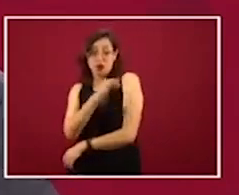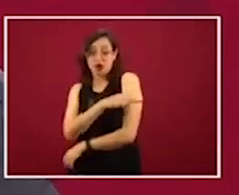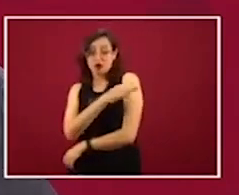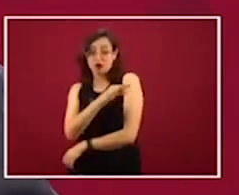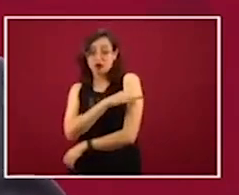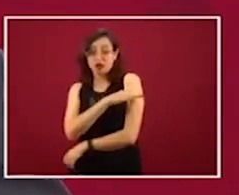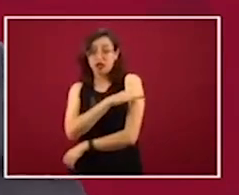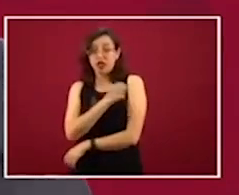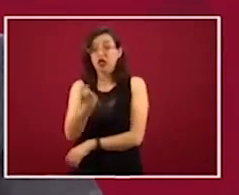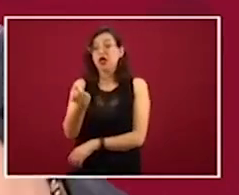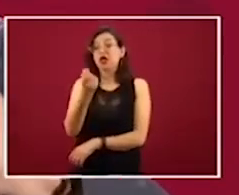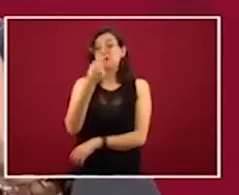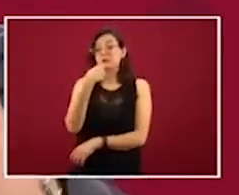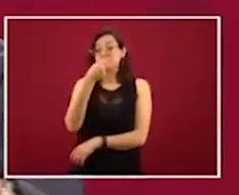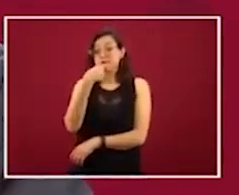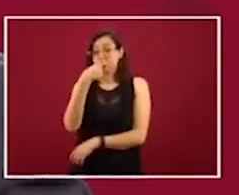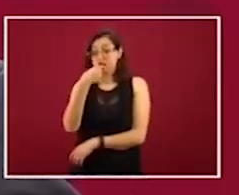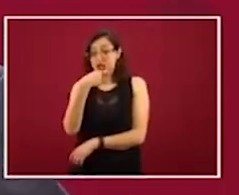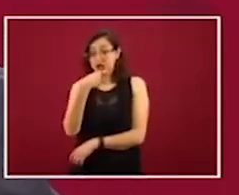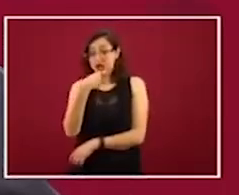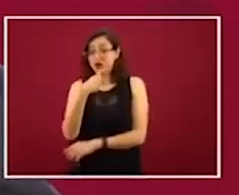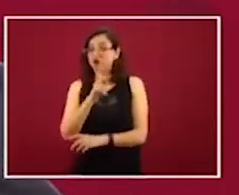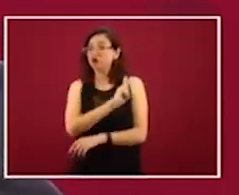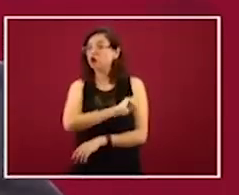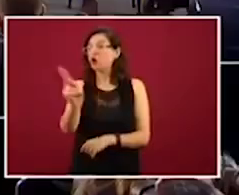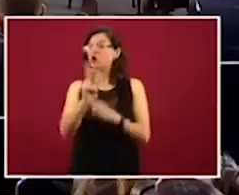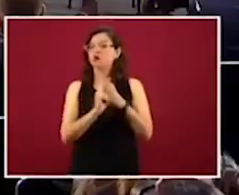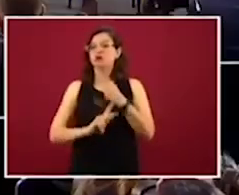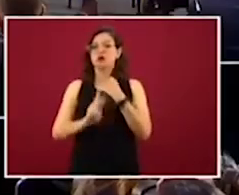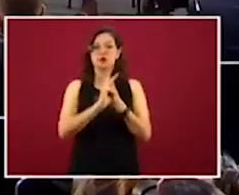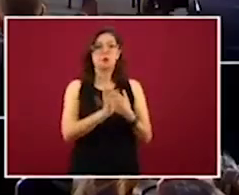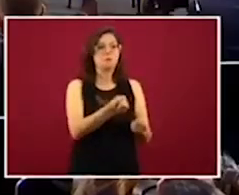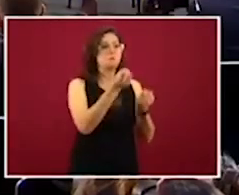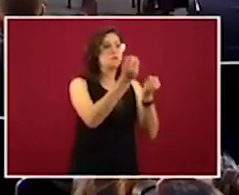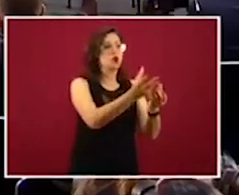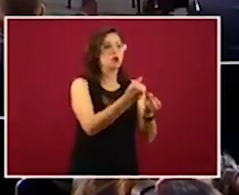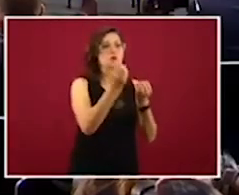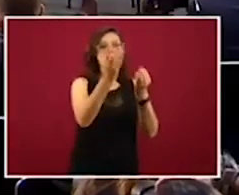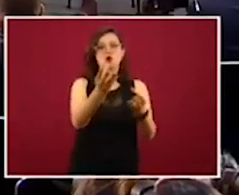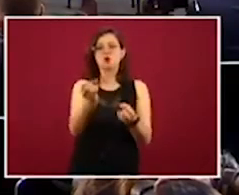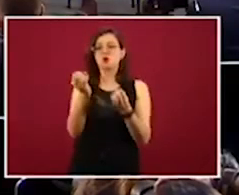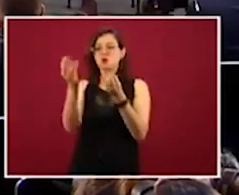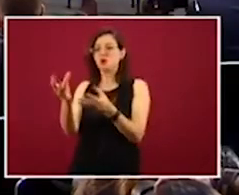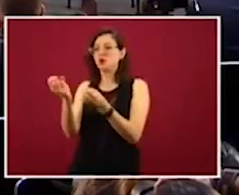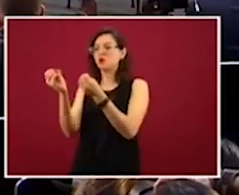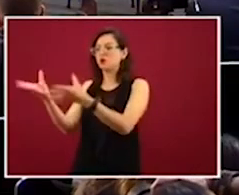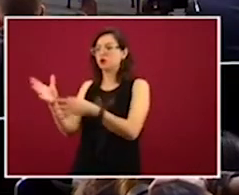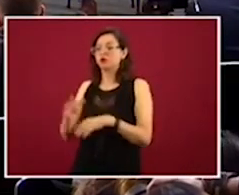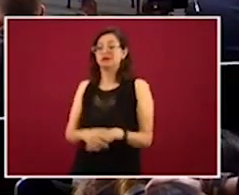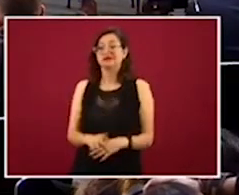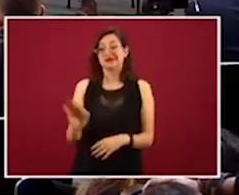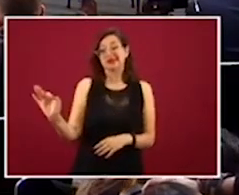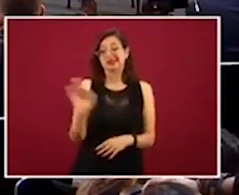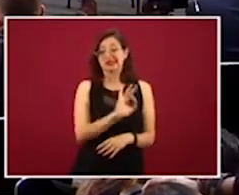medicamentos mientras se llega la vacuna. Por ahí un jefe de Estado dijo pues a lo mejor nos va a llevar un año,